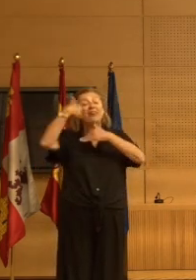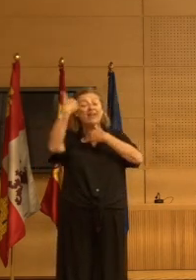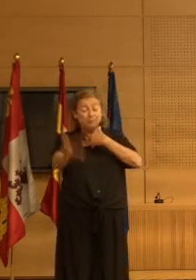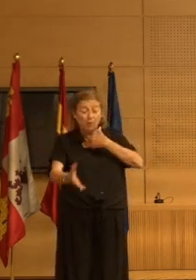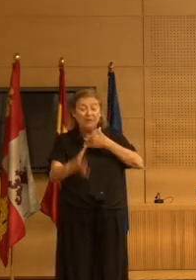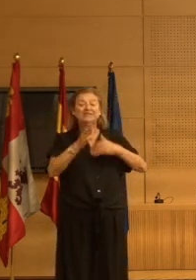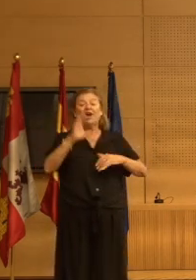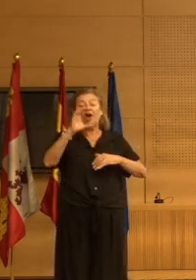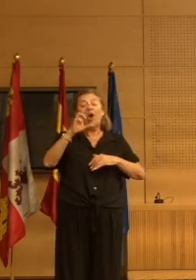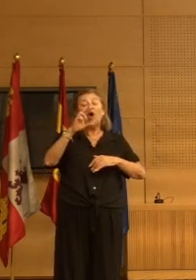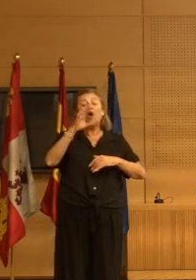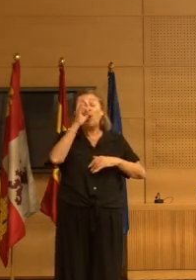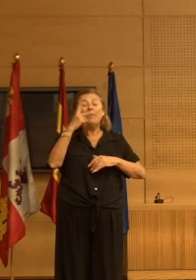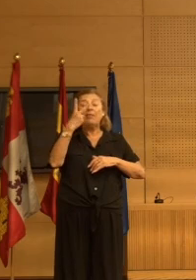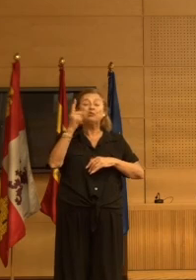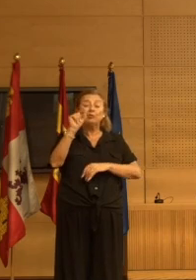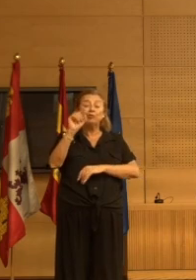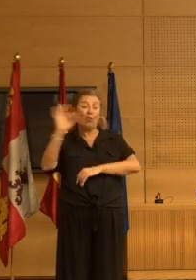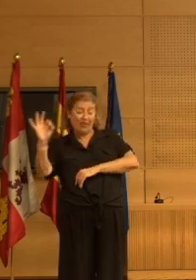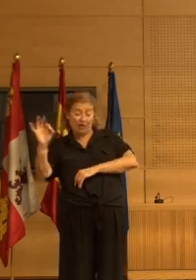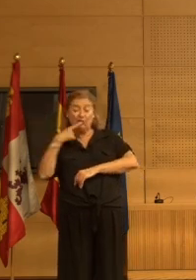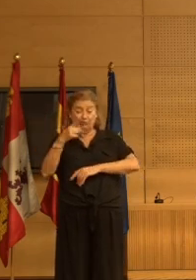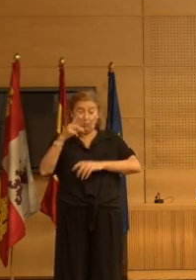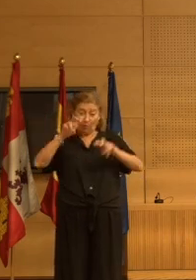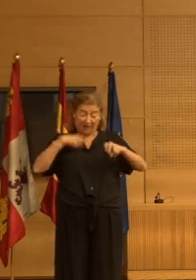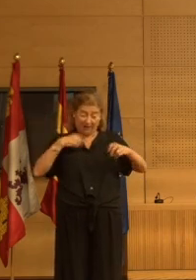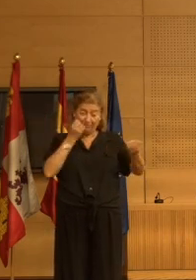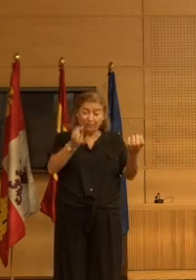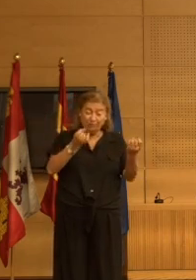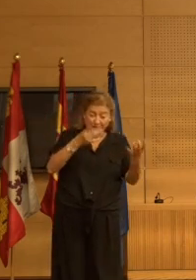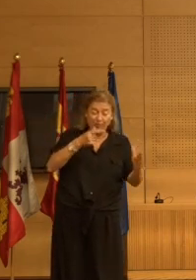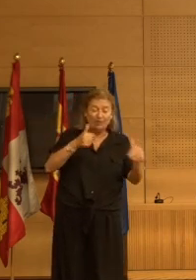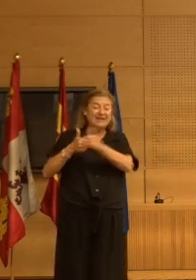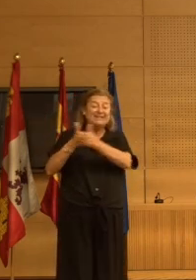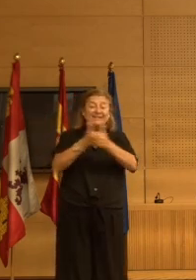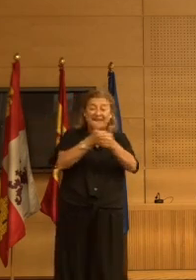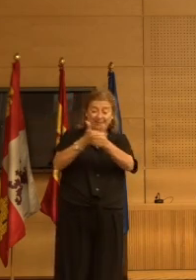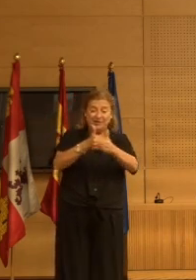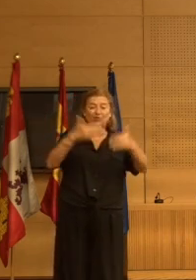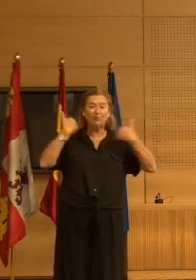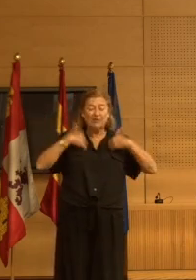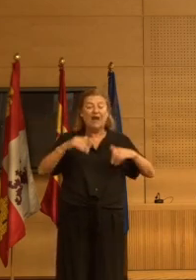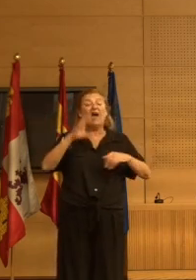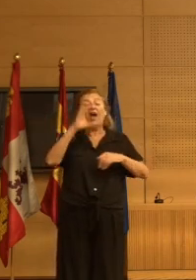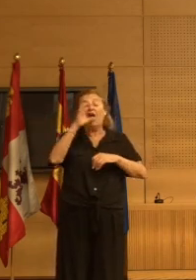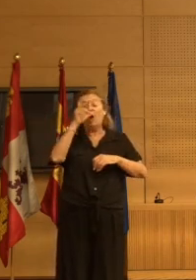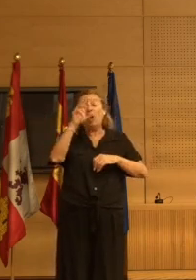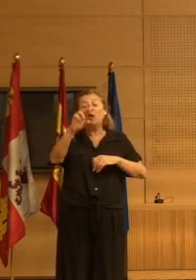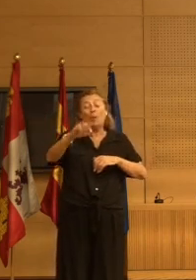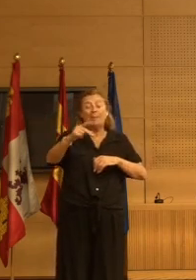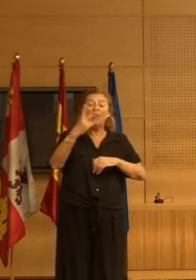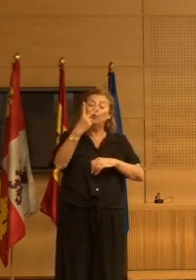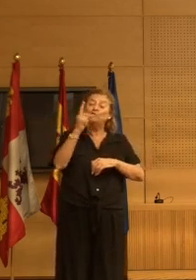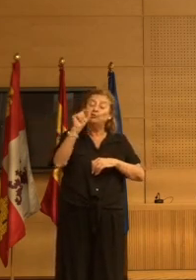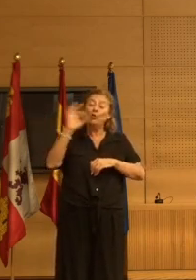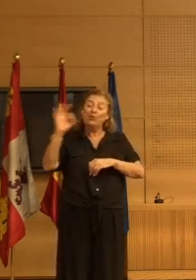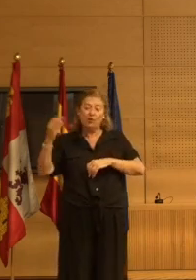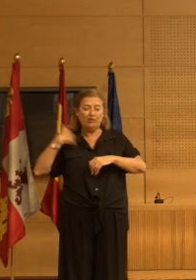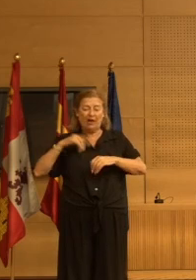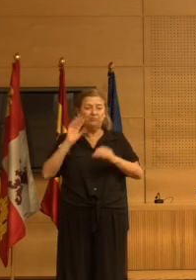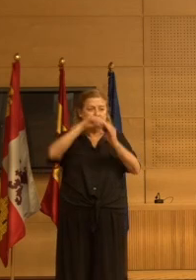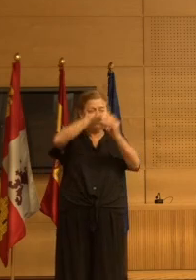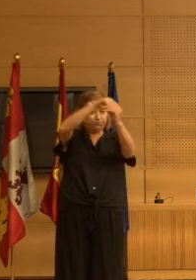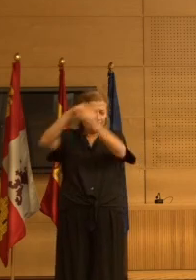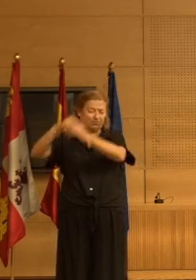novedades que les he mostrado y después el seguimiento cuando ya CROME 2.0 ha tenido la oportunidad de ser implementado en las